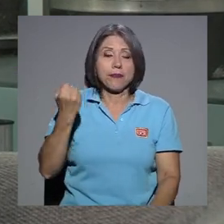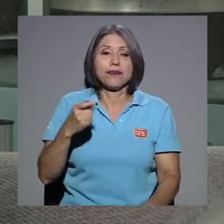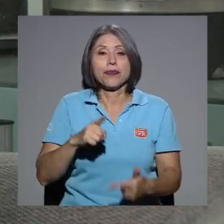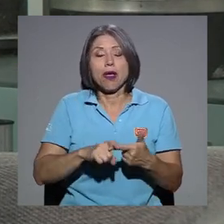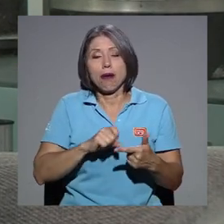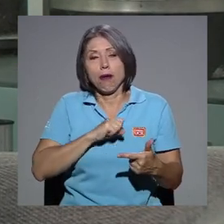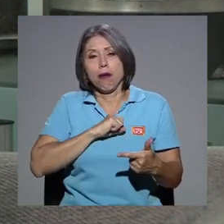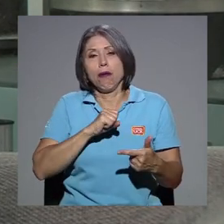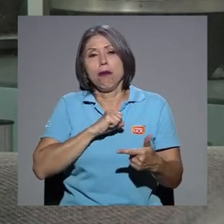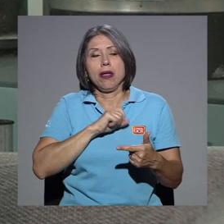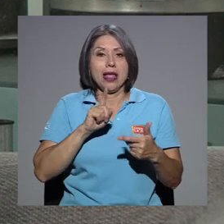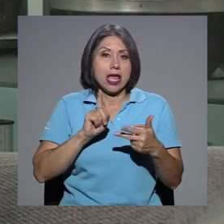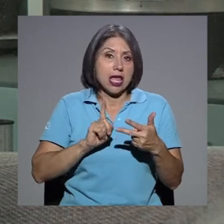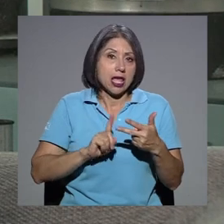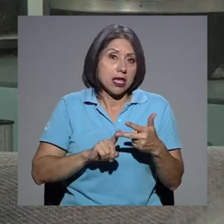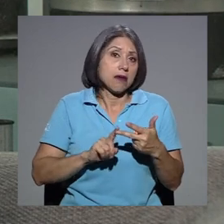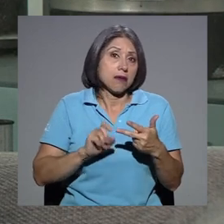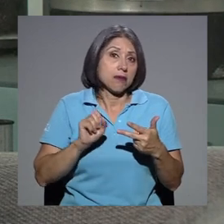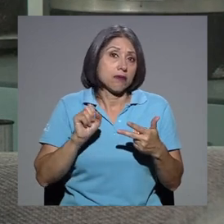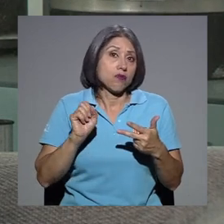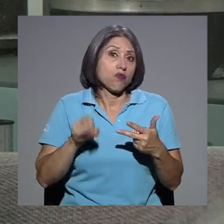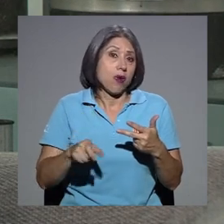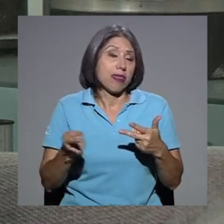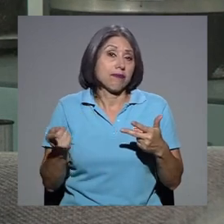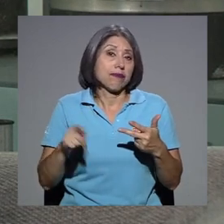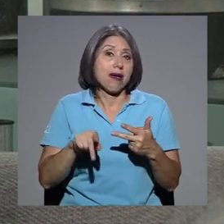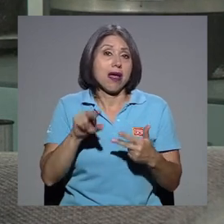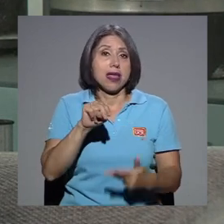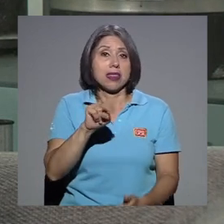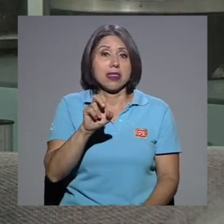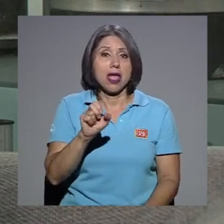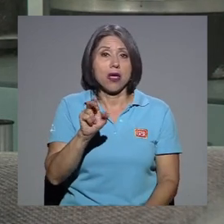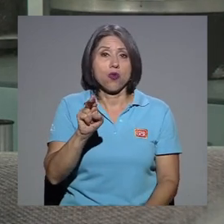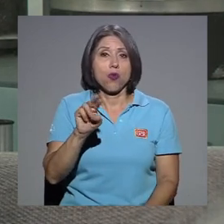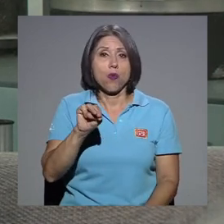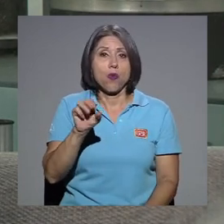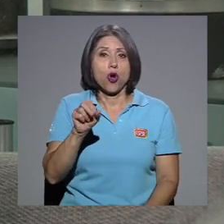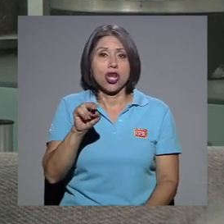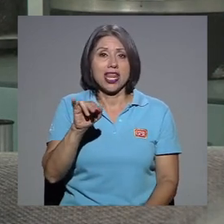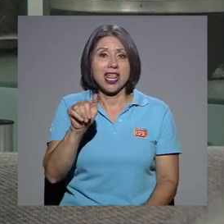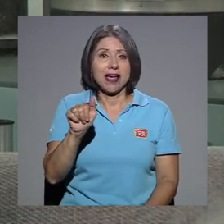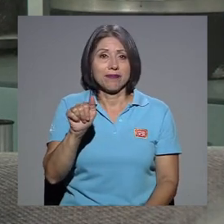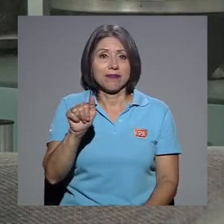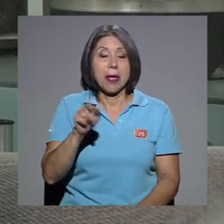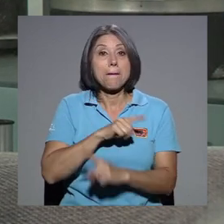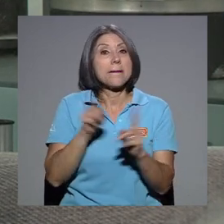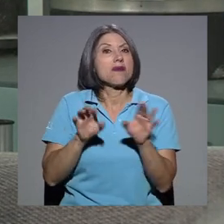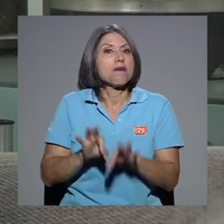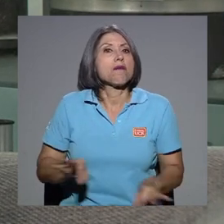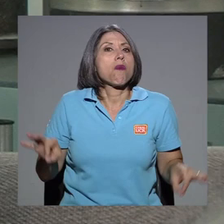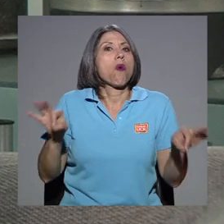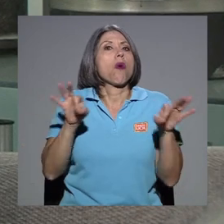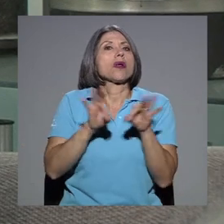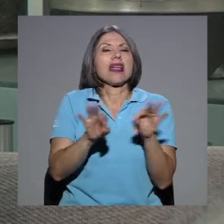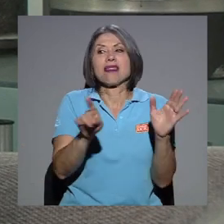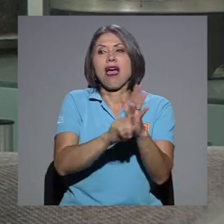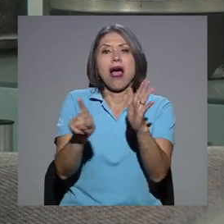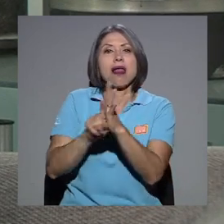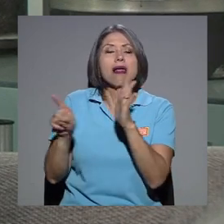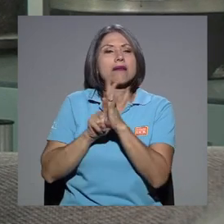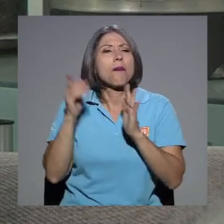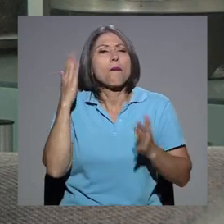puede llegar a ser tan grave que tener una neumonía. Lo importante y sobre todo, ¿verdad? Y por qué ha sido la alerta que